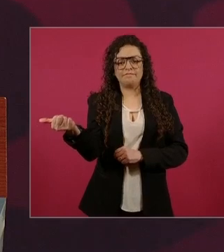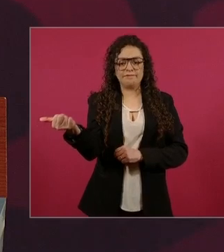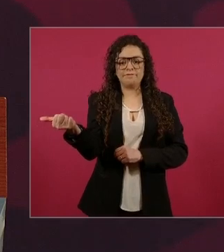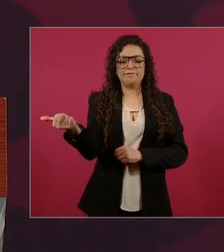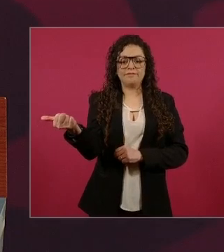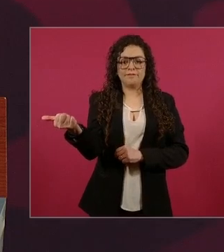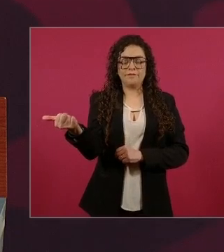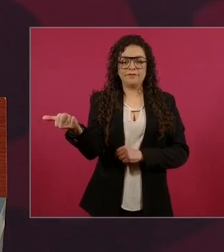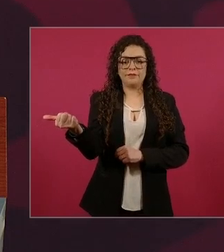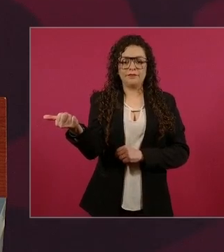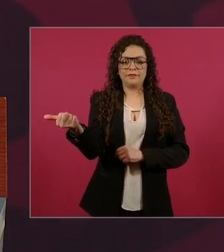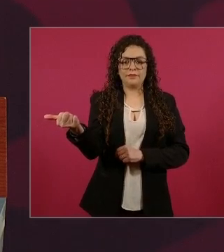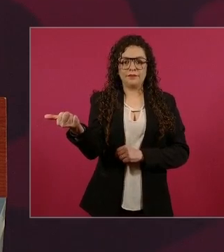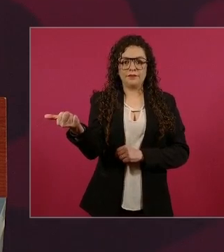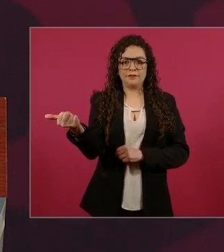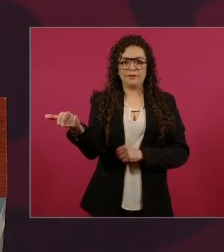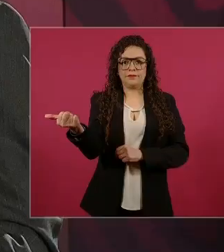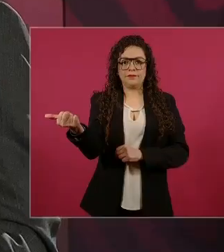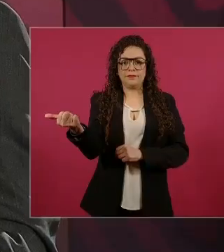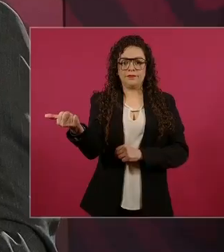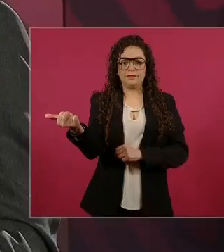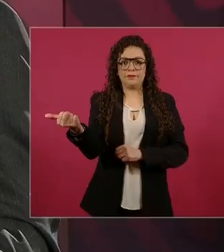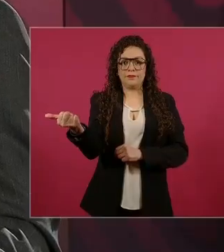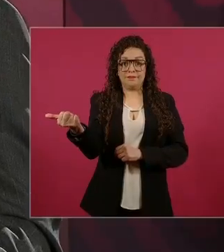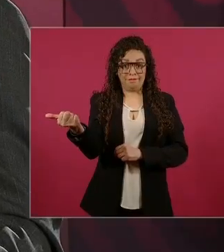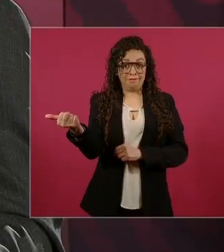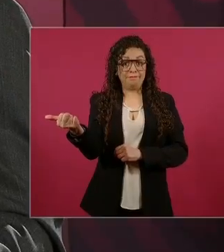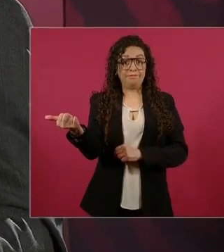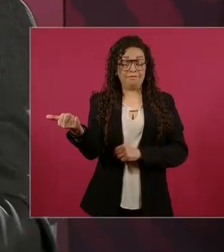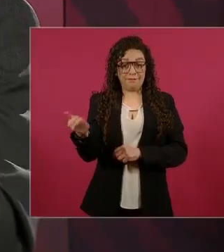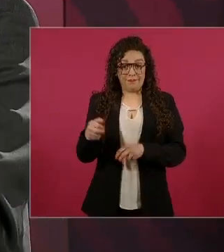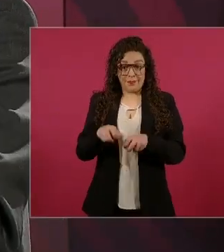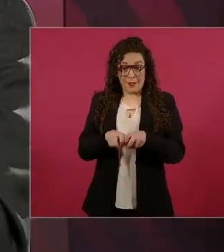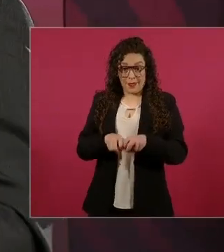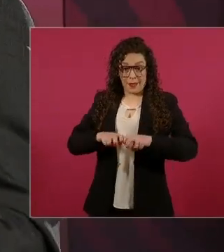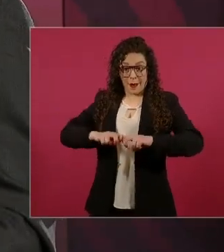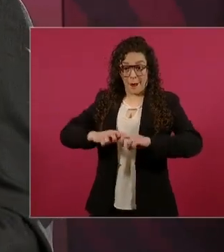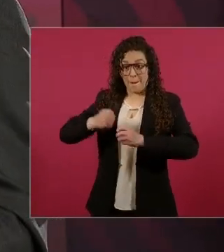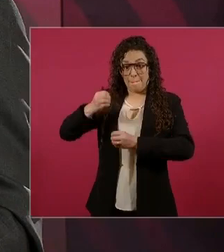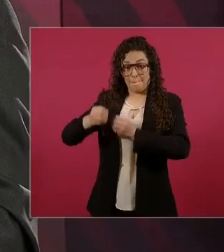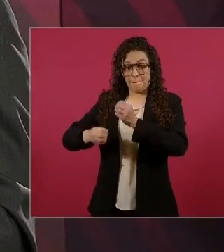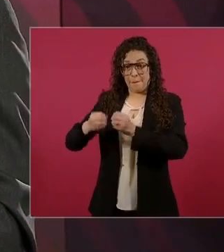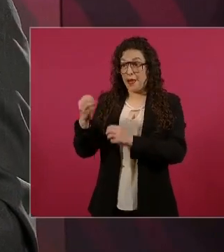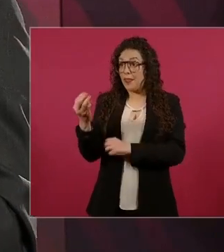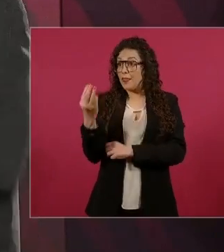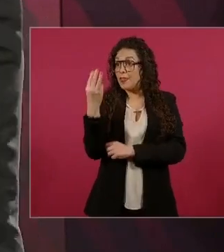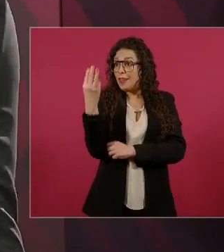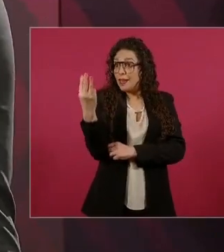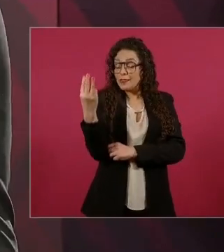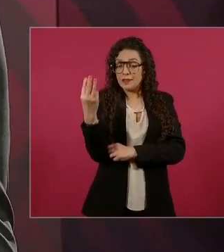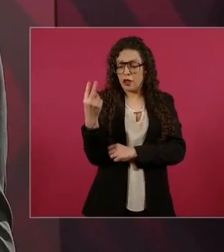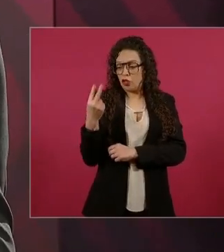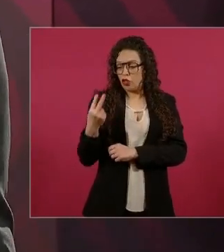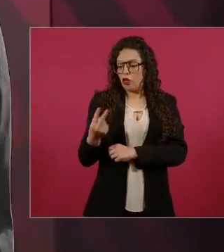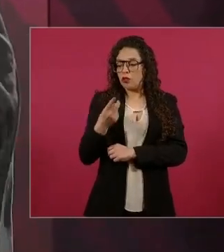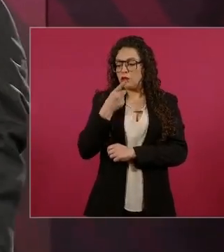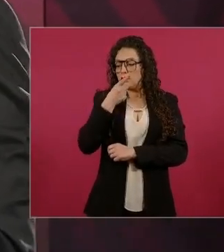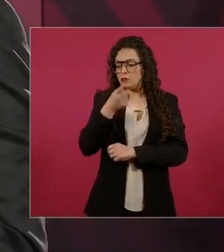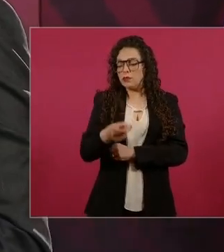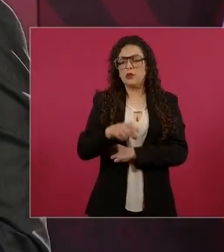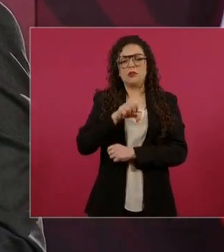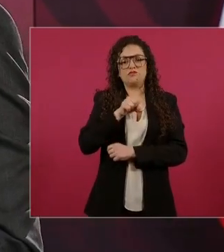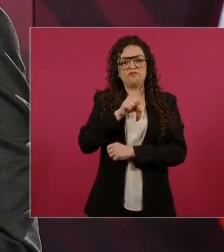de tres, dos apoyan de que se tiene que pagar